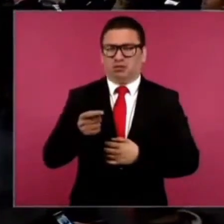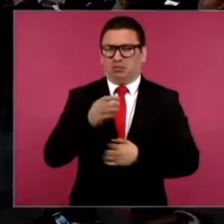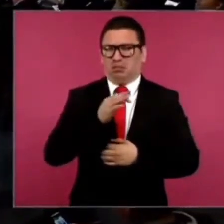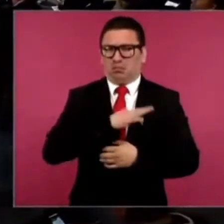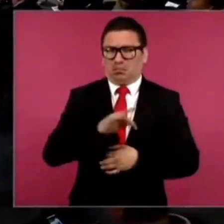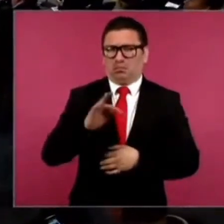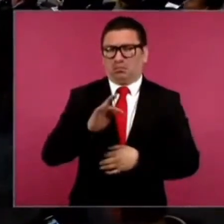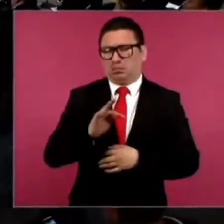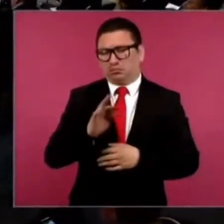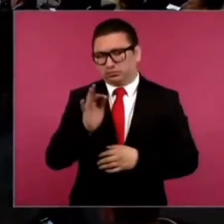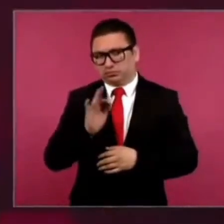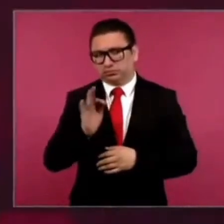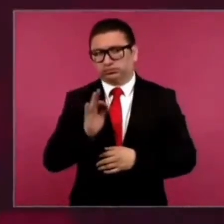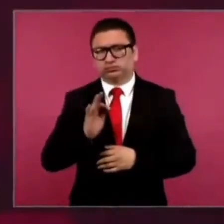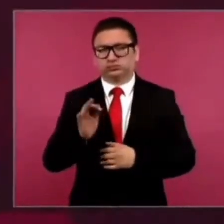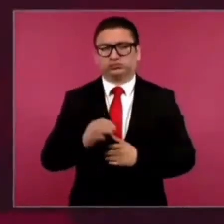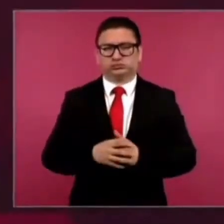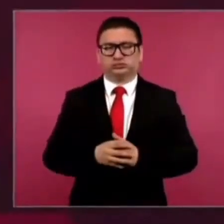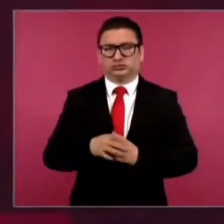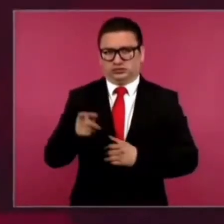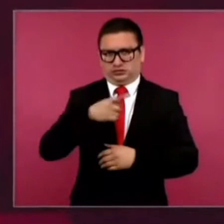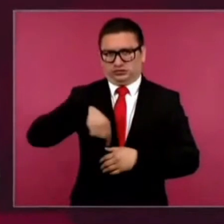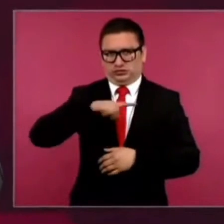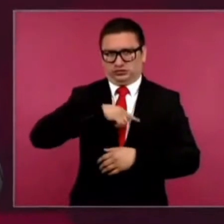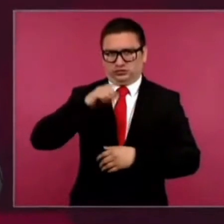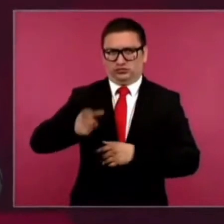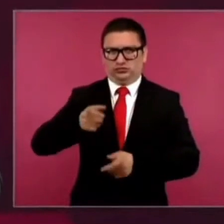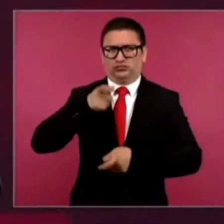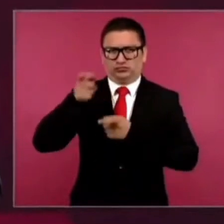posibilidad de que puedan pescar.